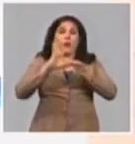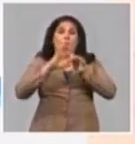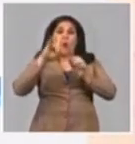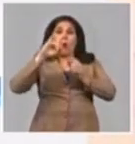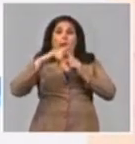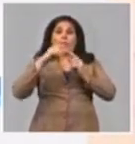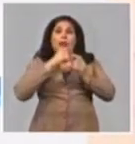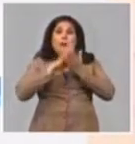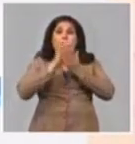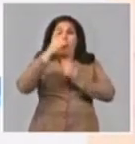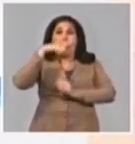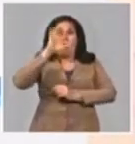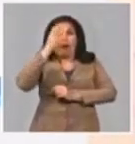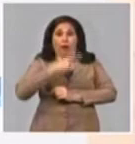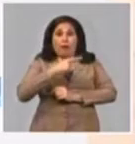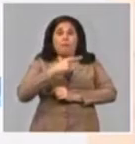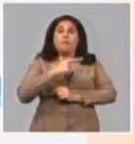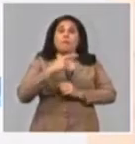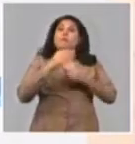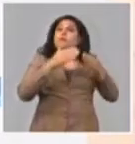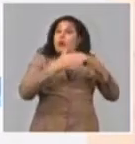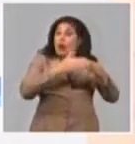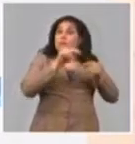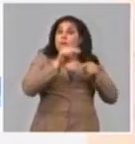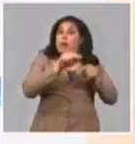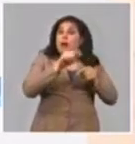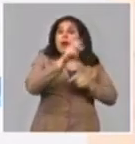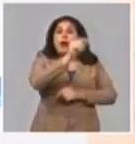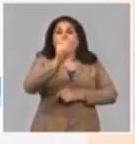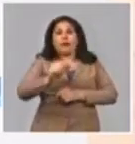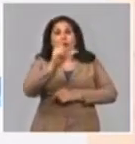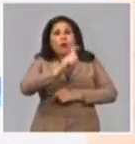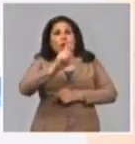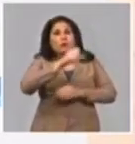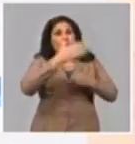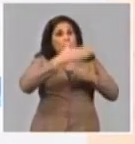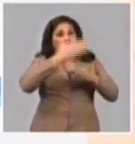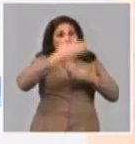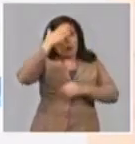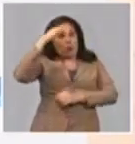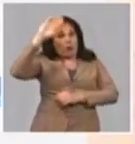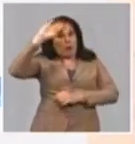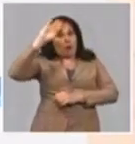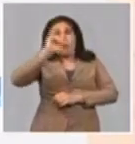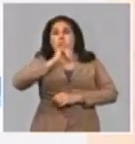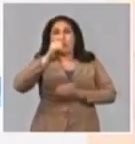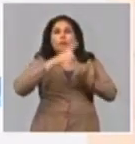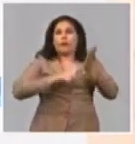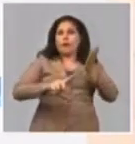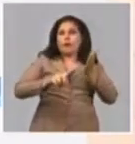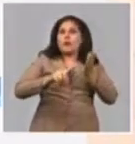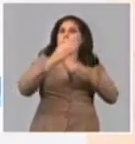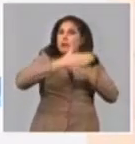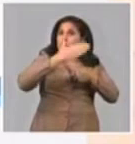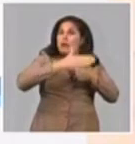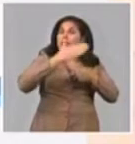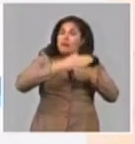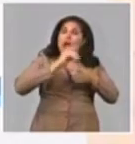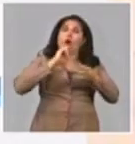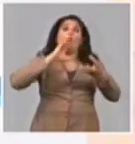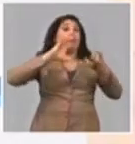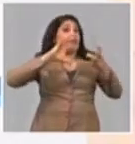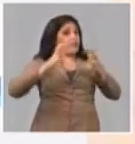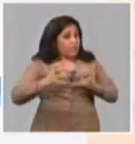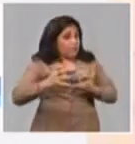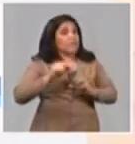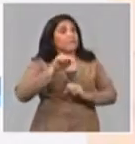En Grama, fundamentalmente en río Causto y Santiago de Cuba que es una provincia que está bien complicada